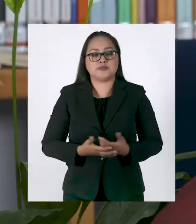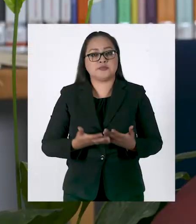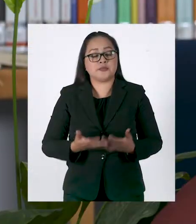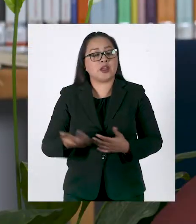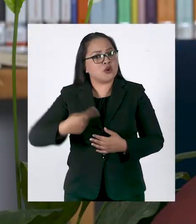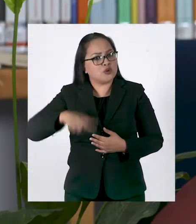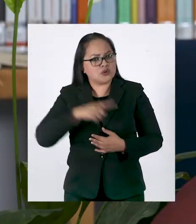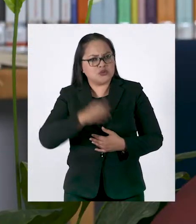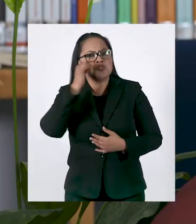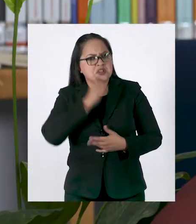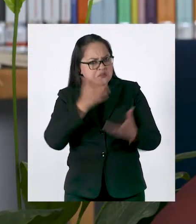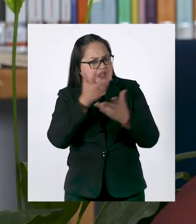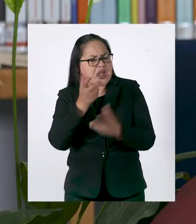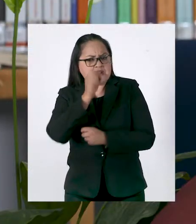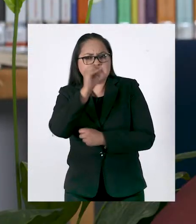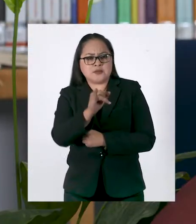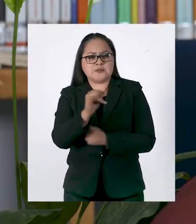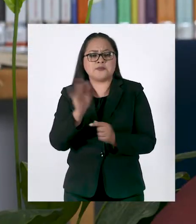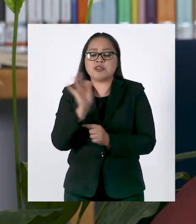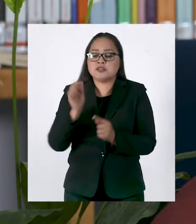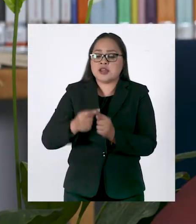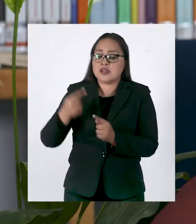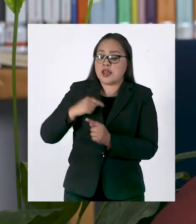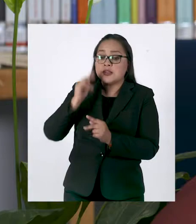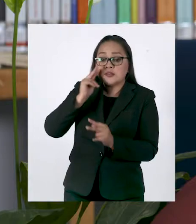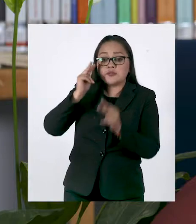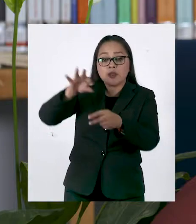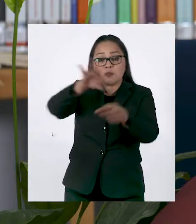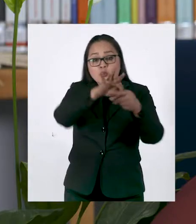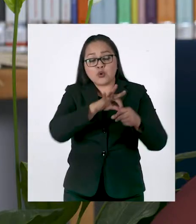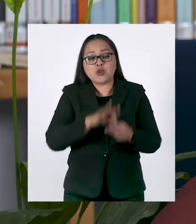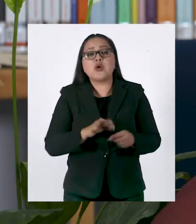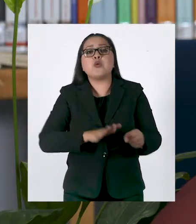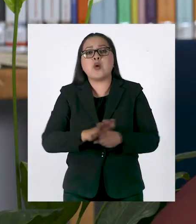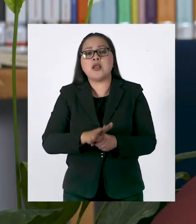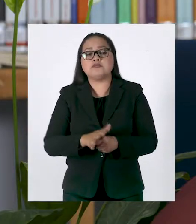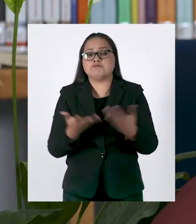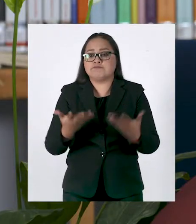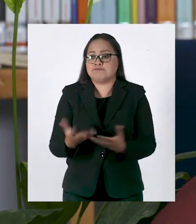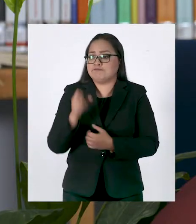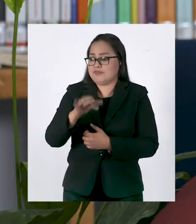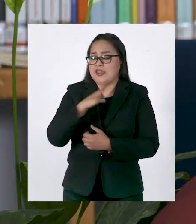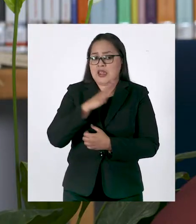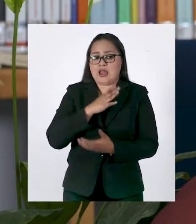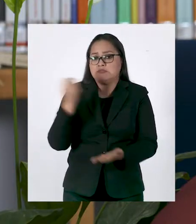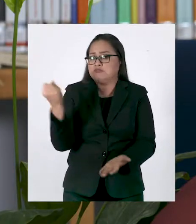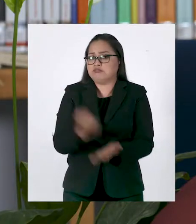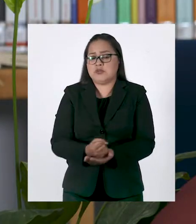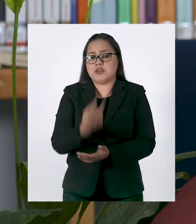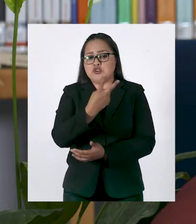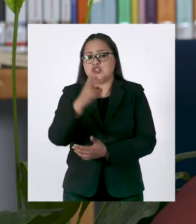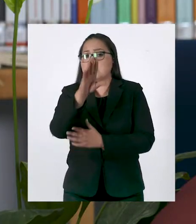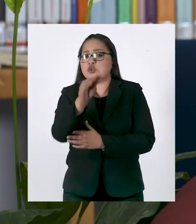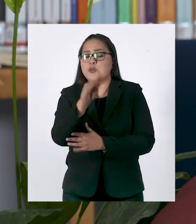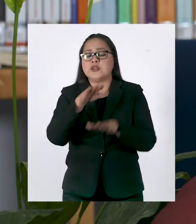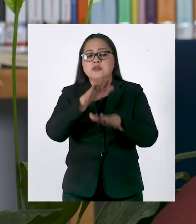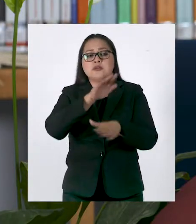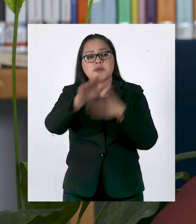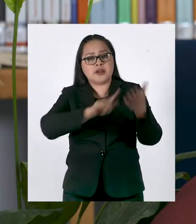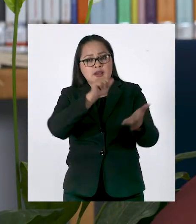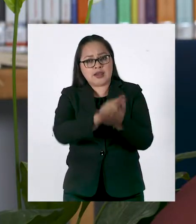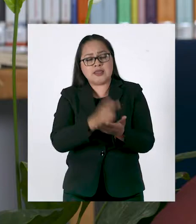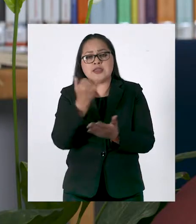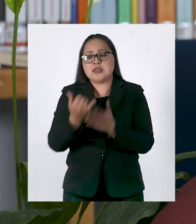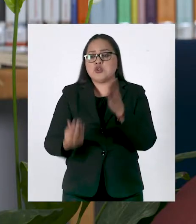Siempre lo hemos hecho, si revisamos el número de votaciones que hemos tenido, se han aprobado cerca de 290 entre